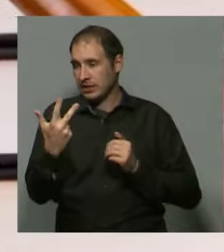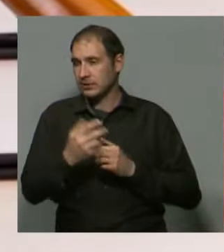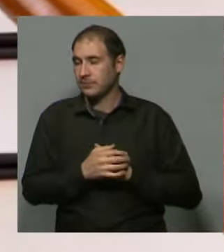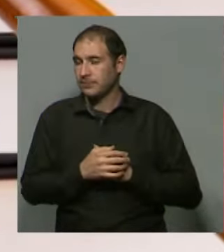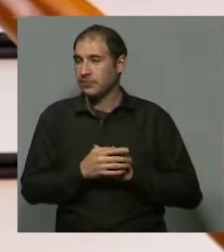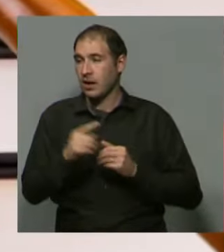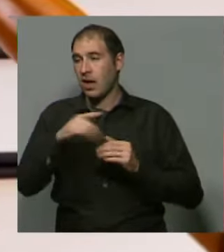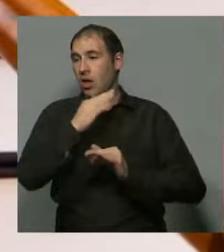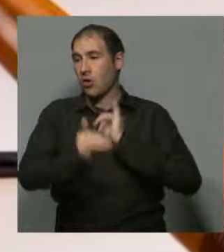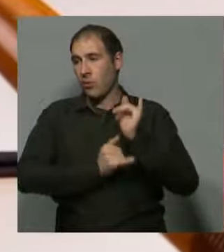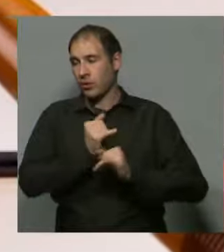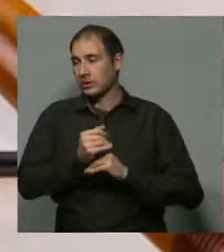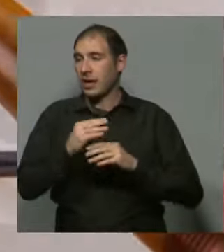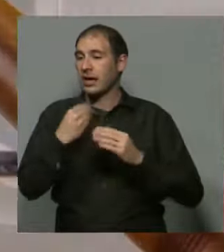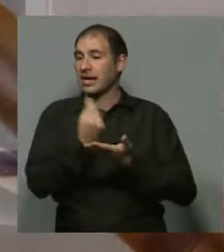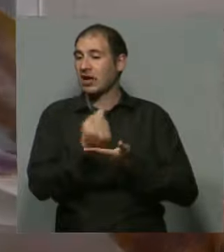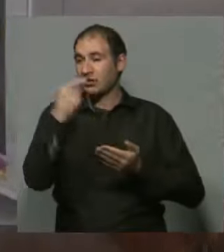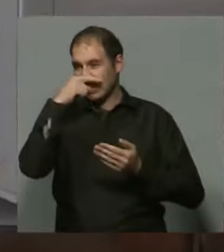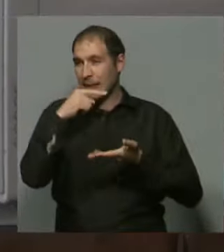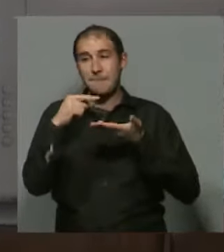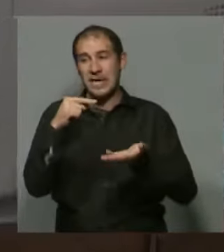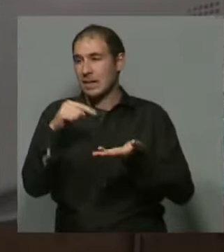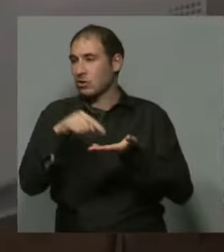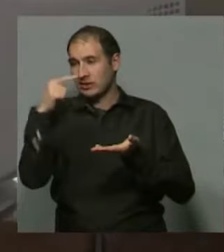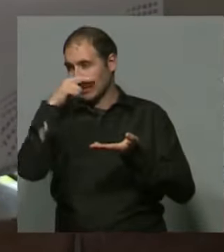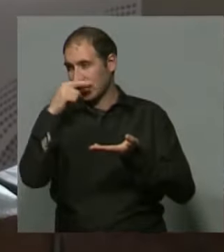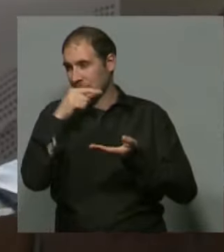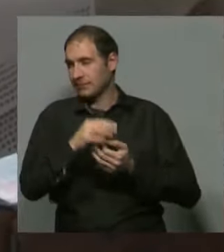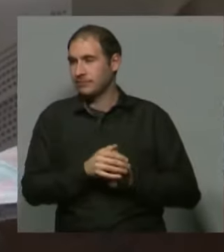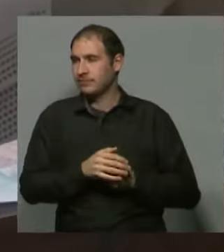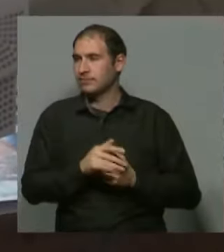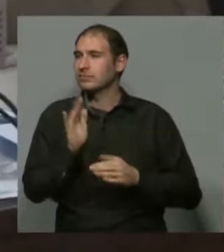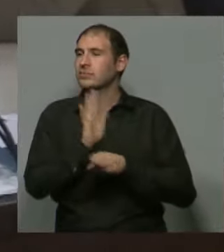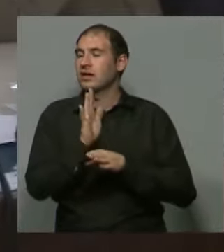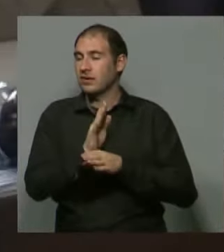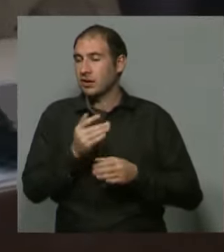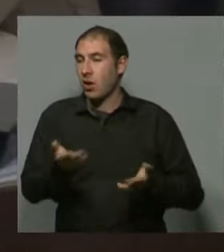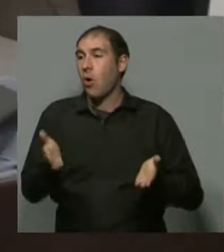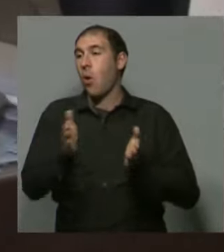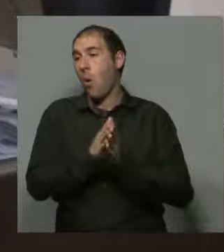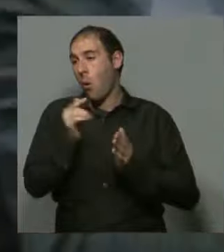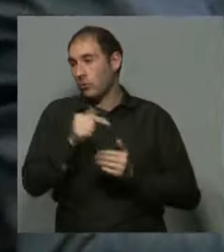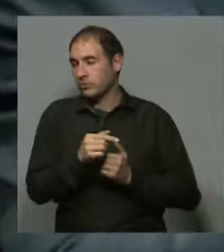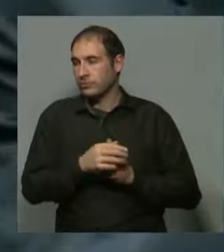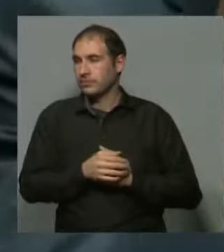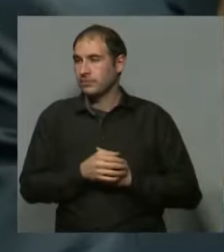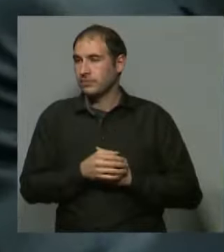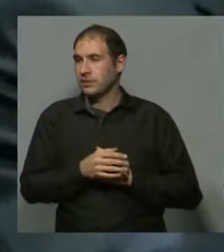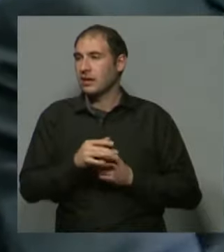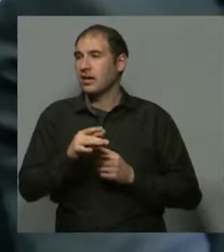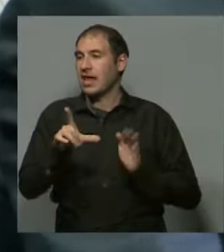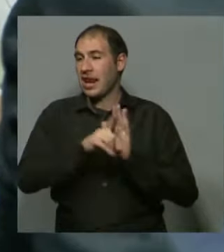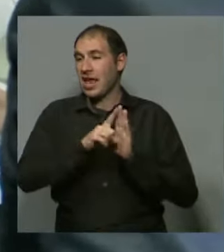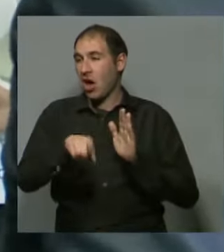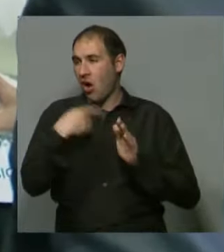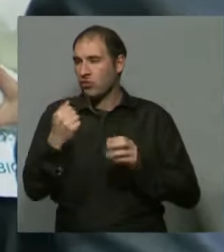en el cual habla de siete miembros por lo menos. Por lo tanto, en consonancia con otra legislación